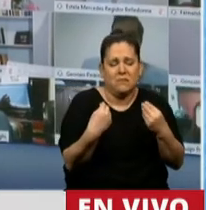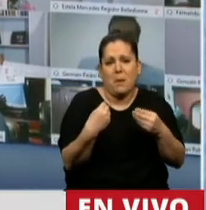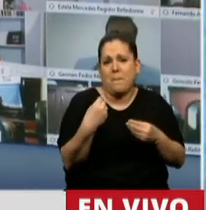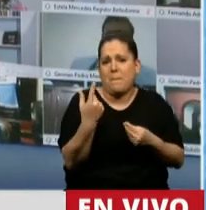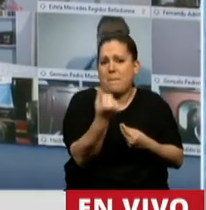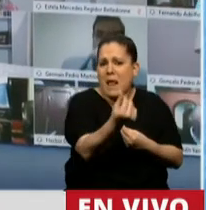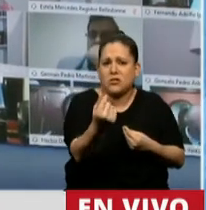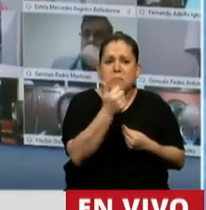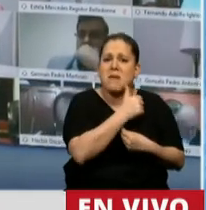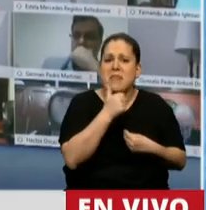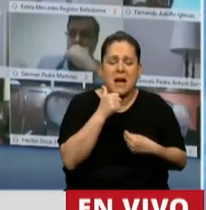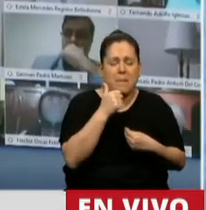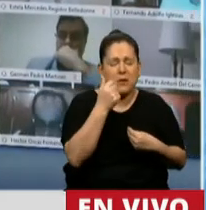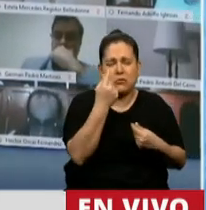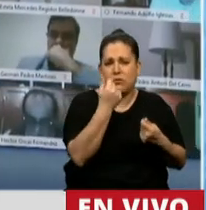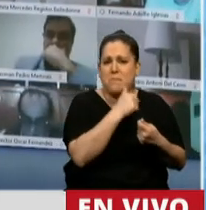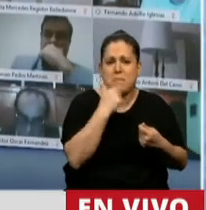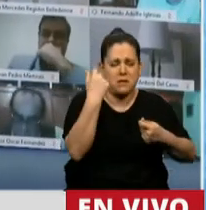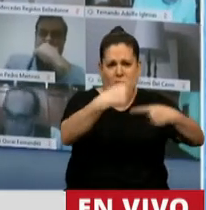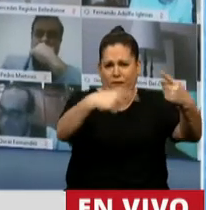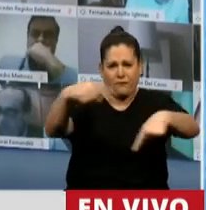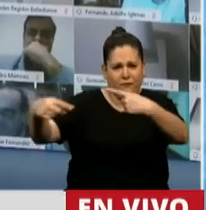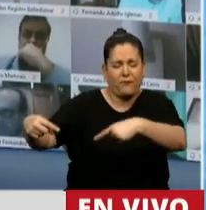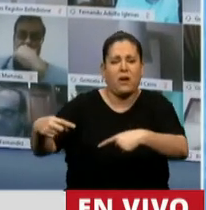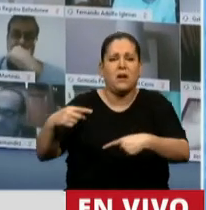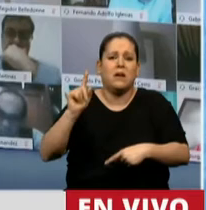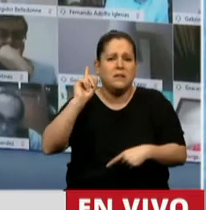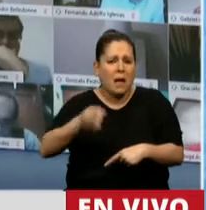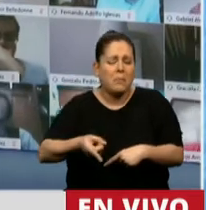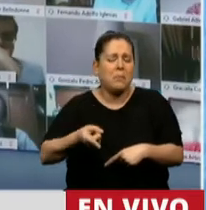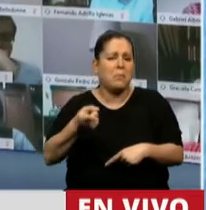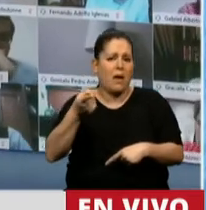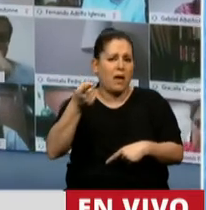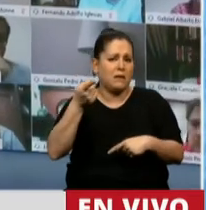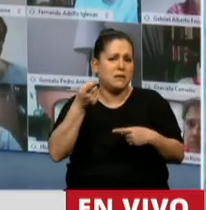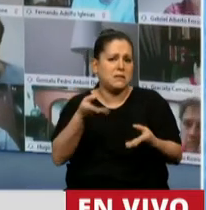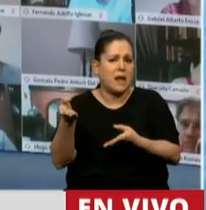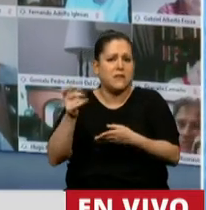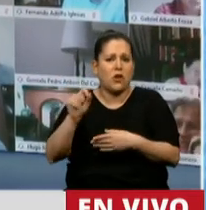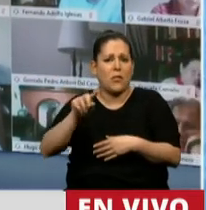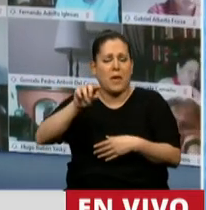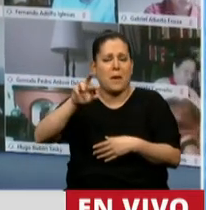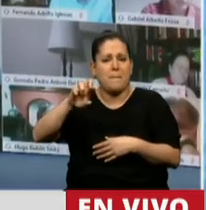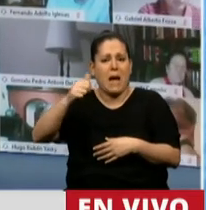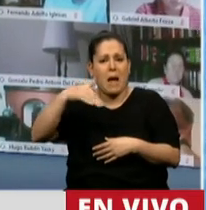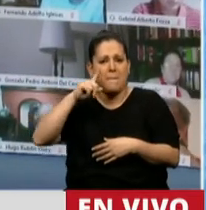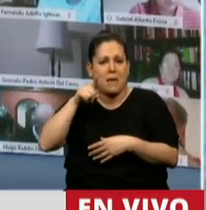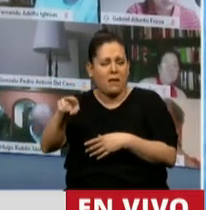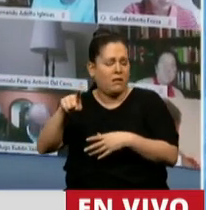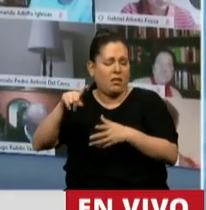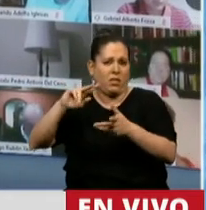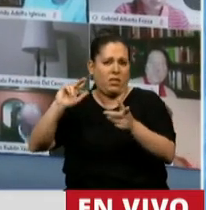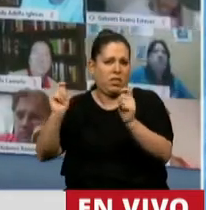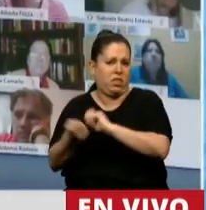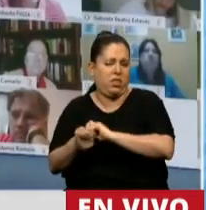de los medicamentos y también disminuyendo de esta forma los servicios del PAMI. El